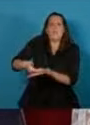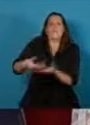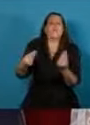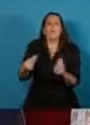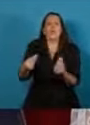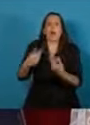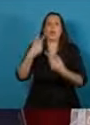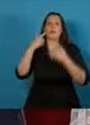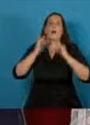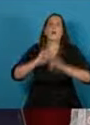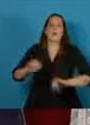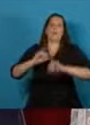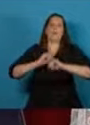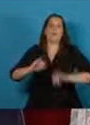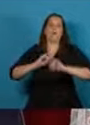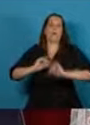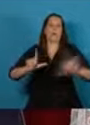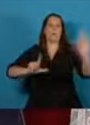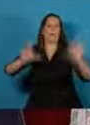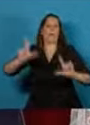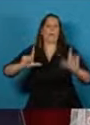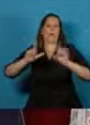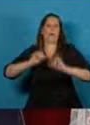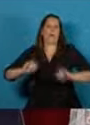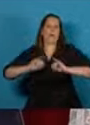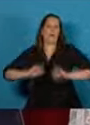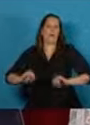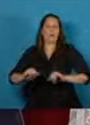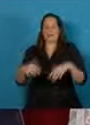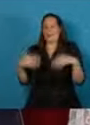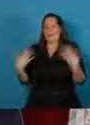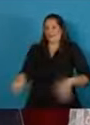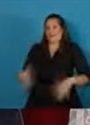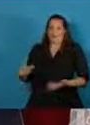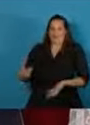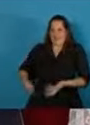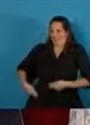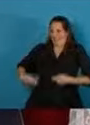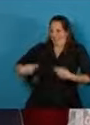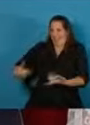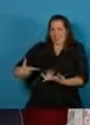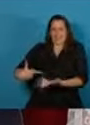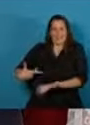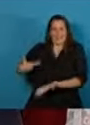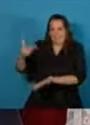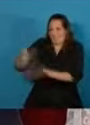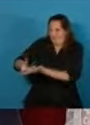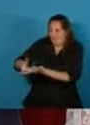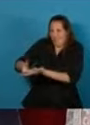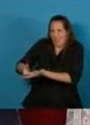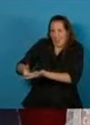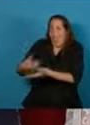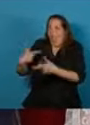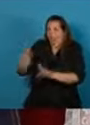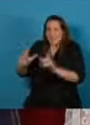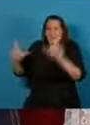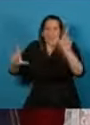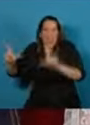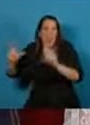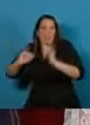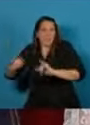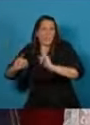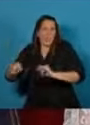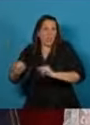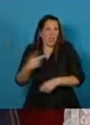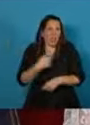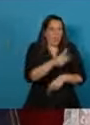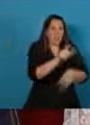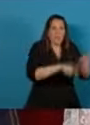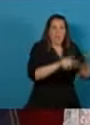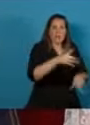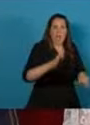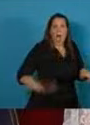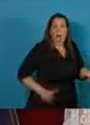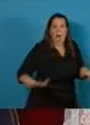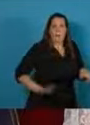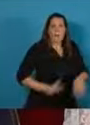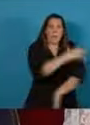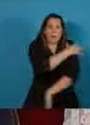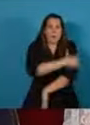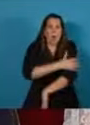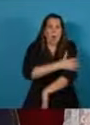un despropósito de propaganda estatal en un país con hambre de pan y hambre de conocimientos